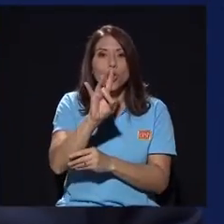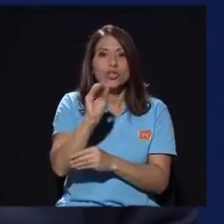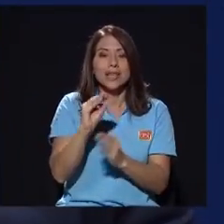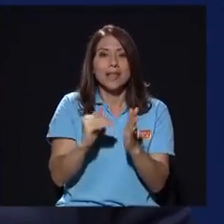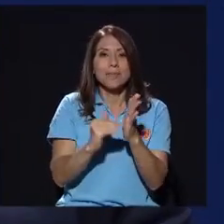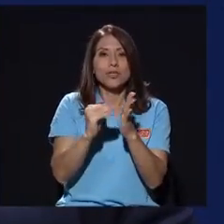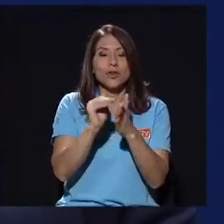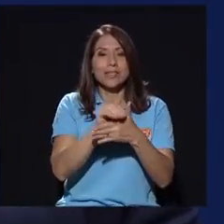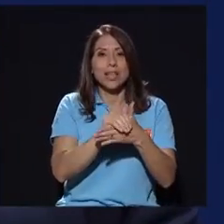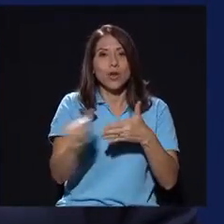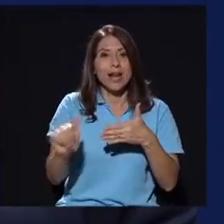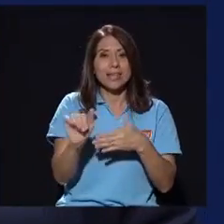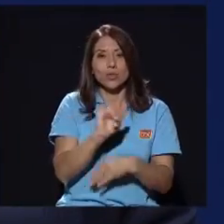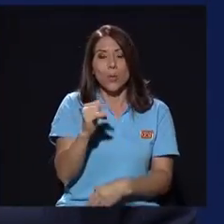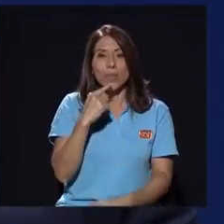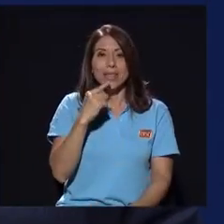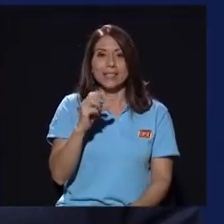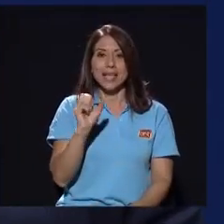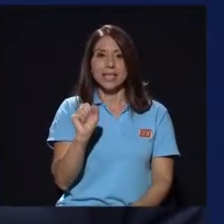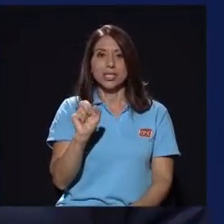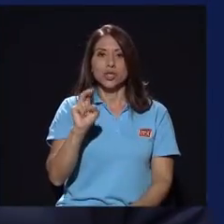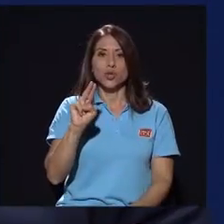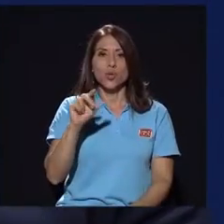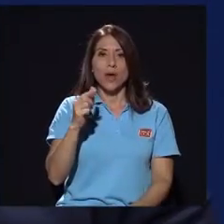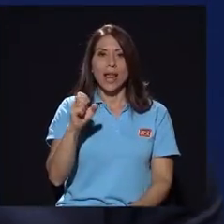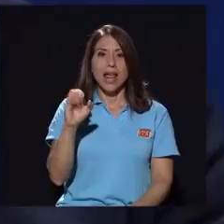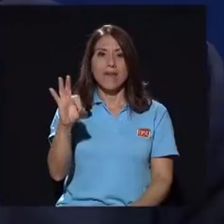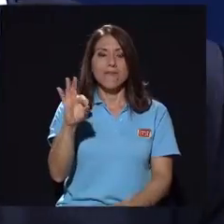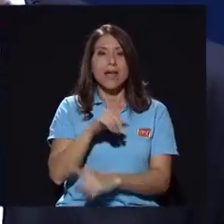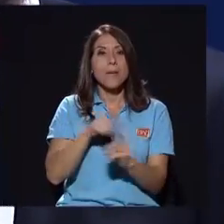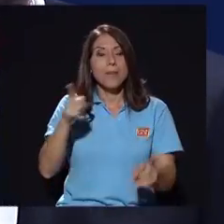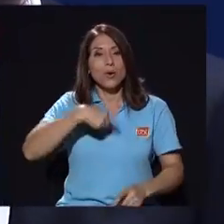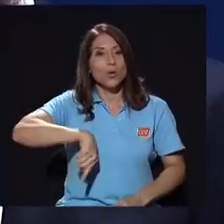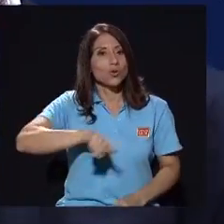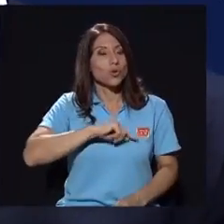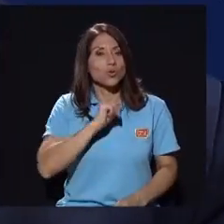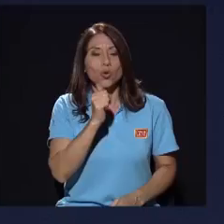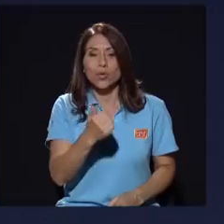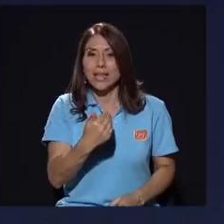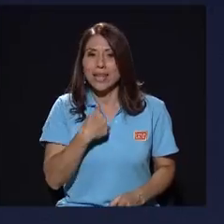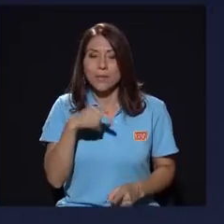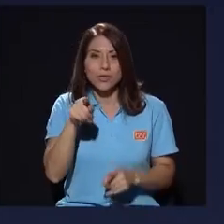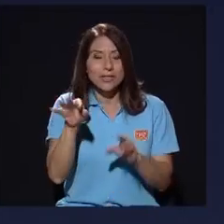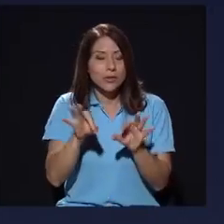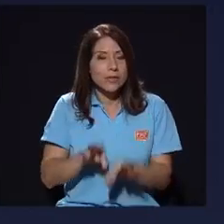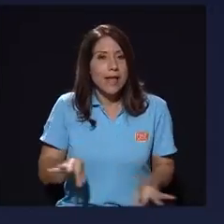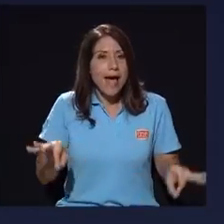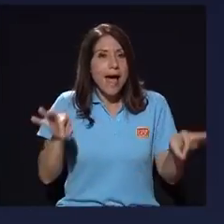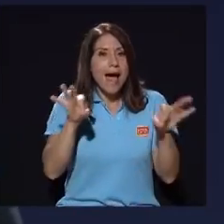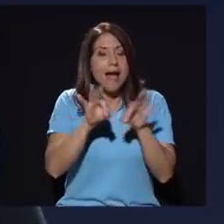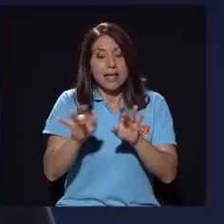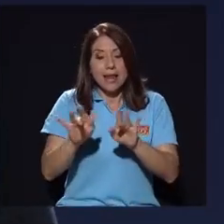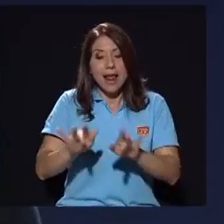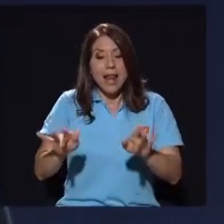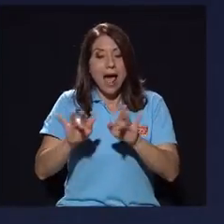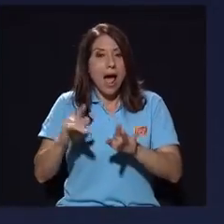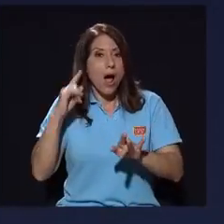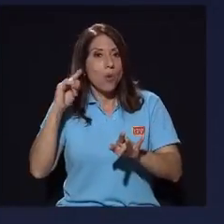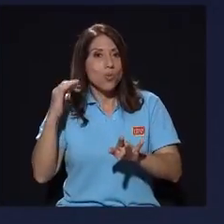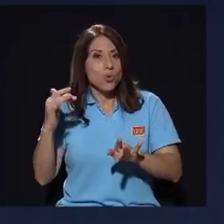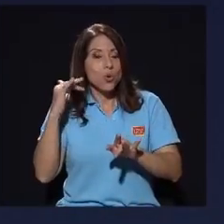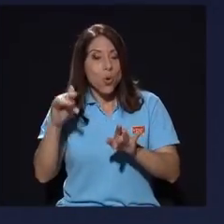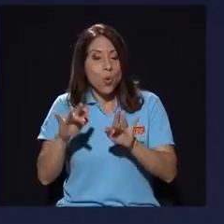según lo que dice la SUJEF, pero no teníamos esa pieza fundamental que era el audio, que era